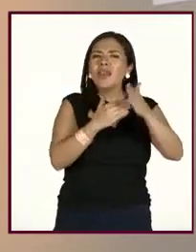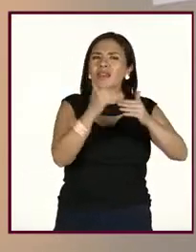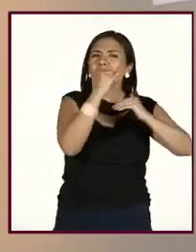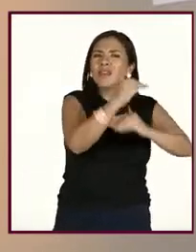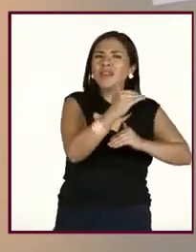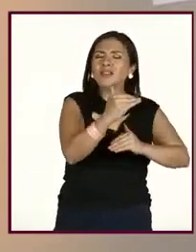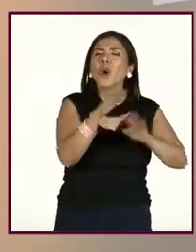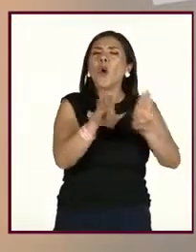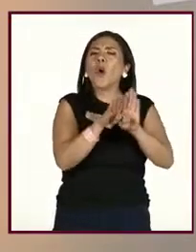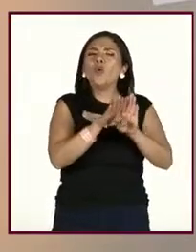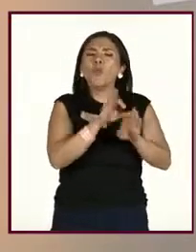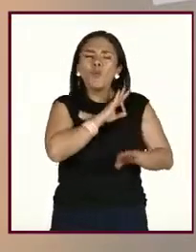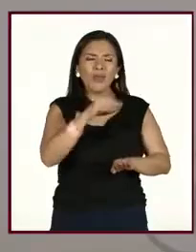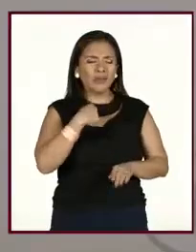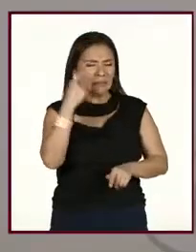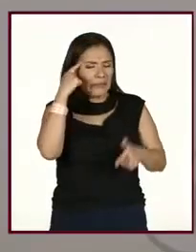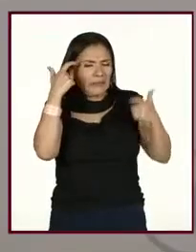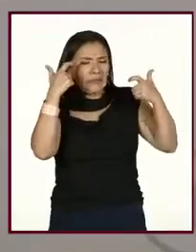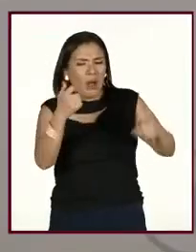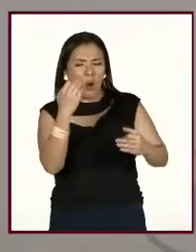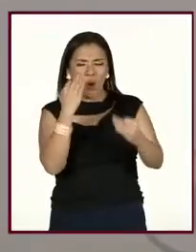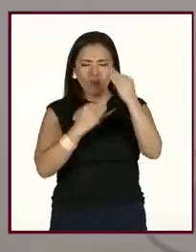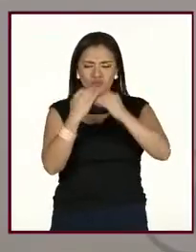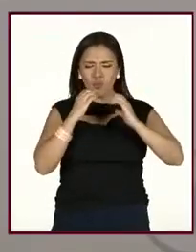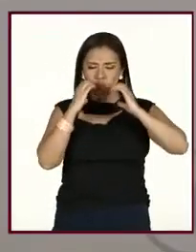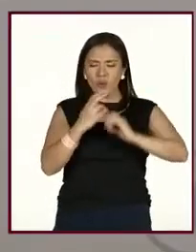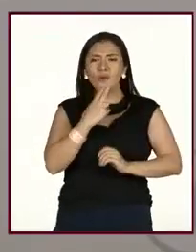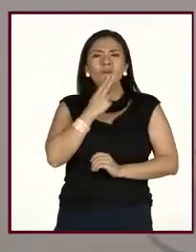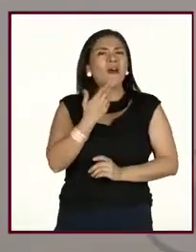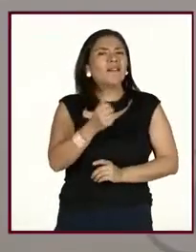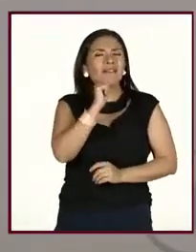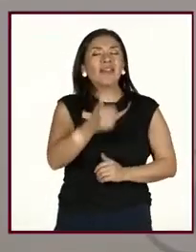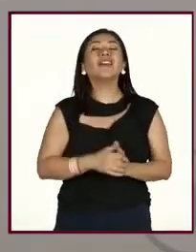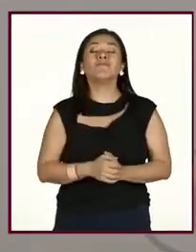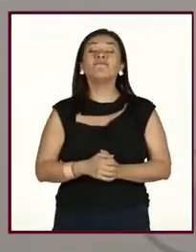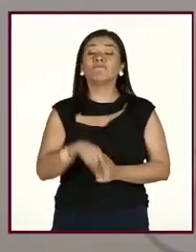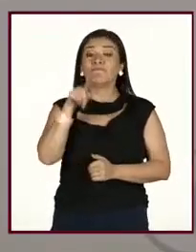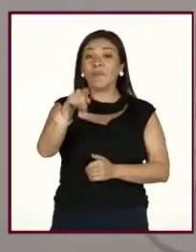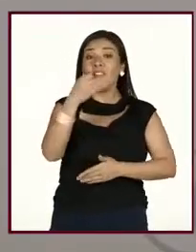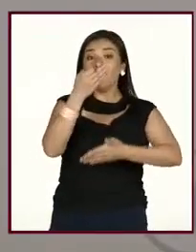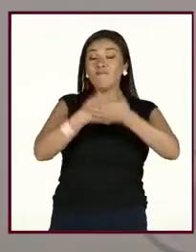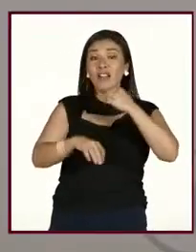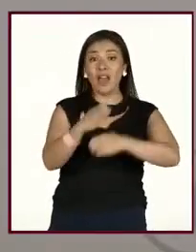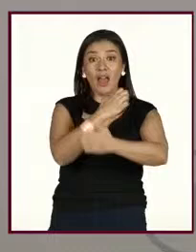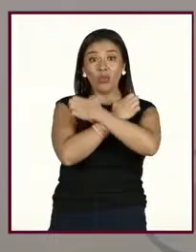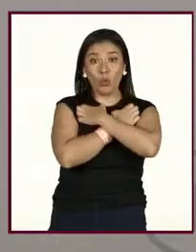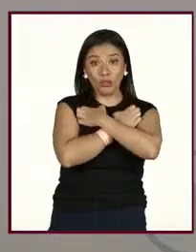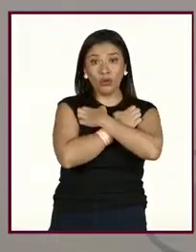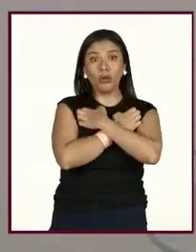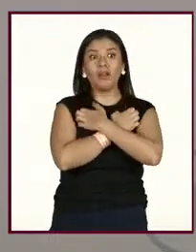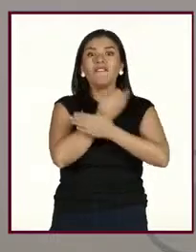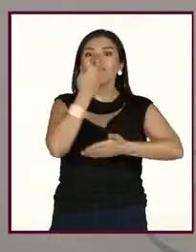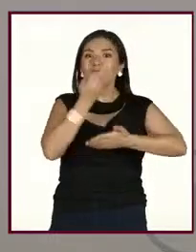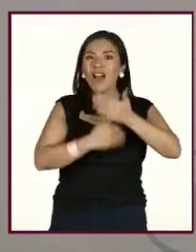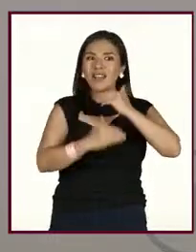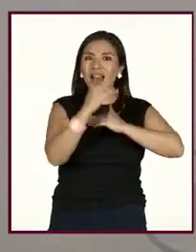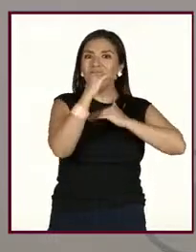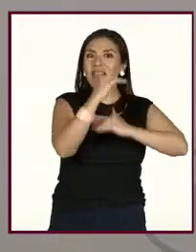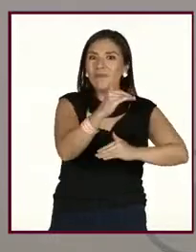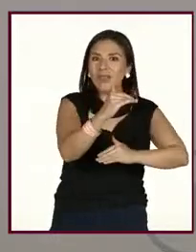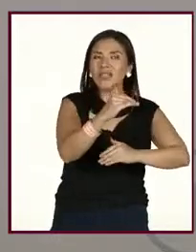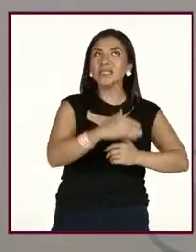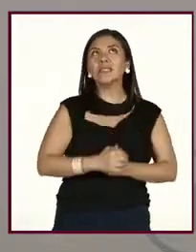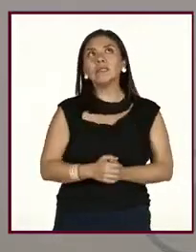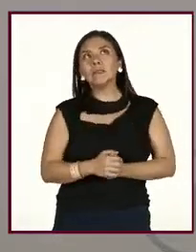dirías, maestra? La falta de educación y falta de límites. De límites. Pues, bueno,